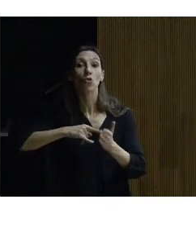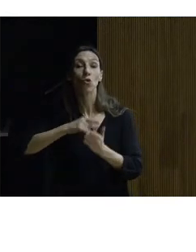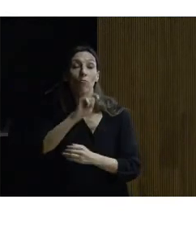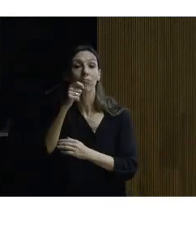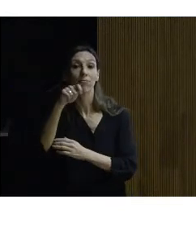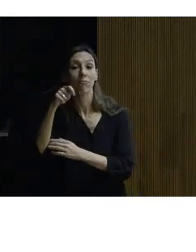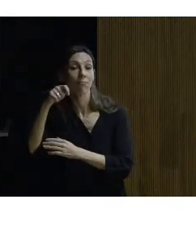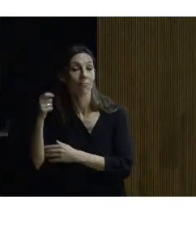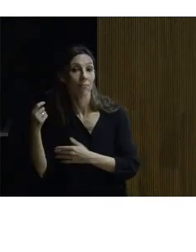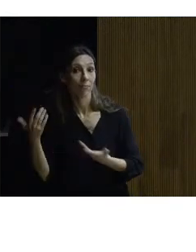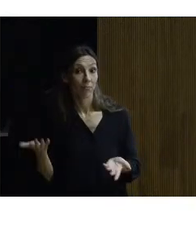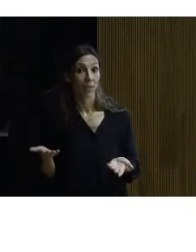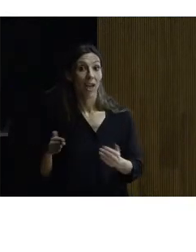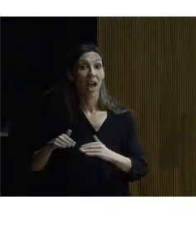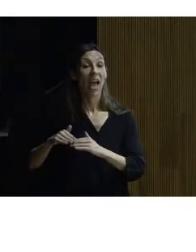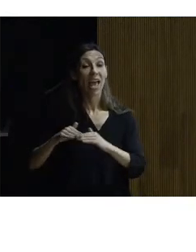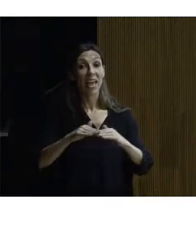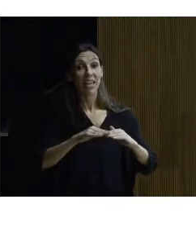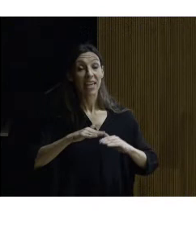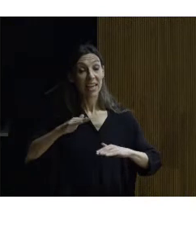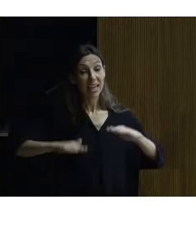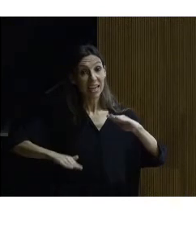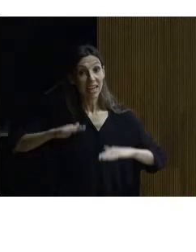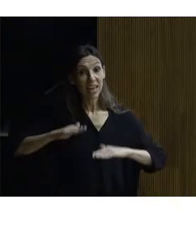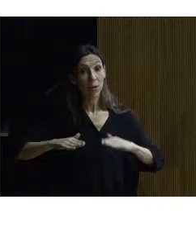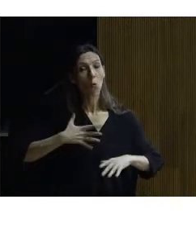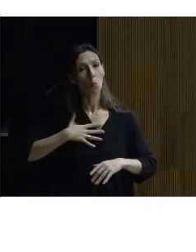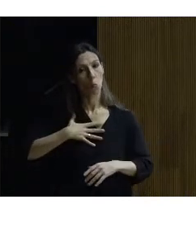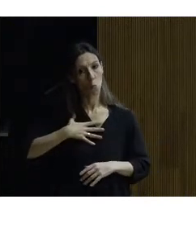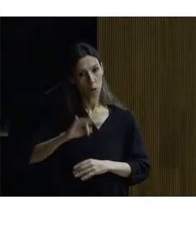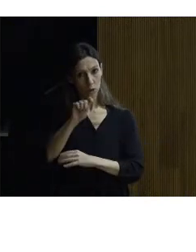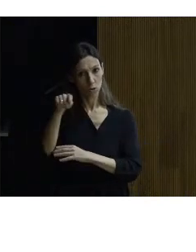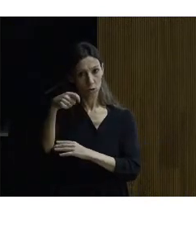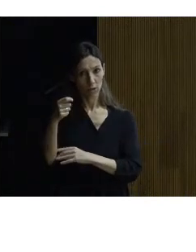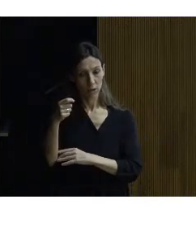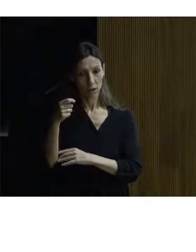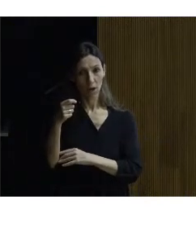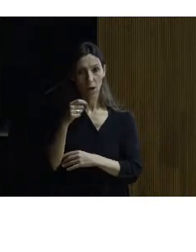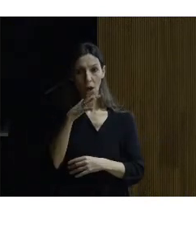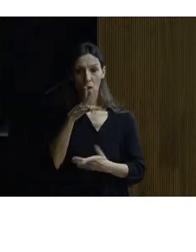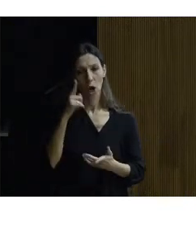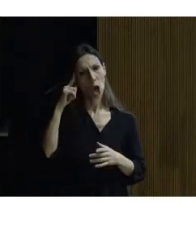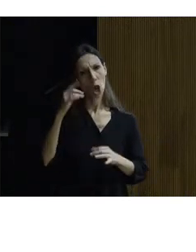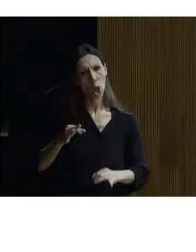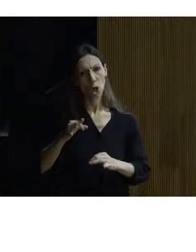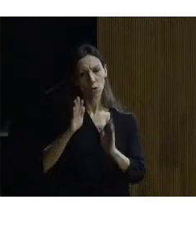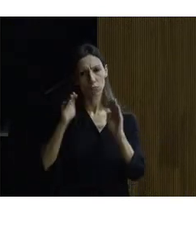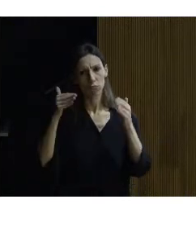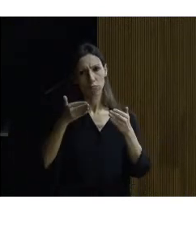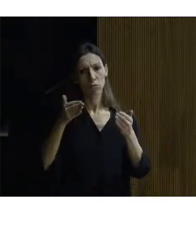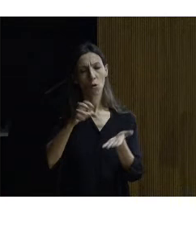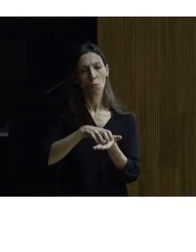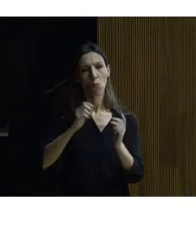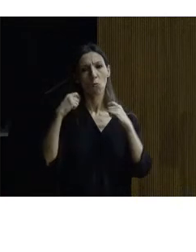realmente es es es es posible me voy a centrar como es lógico en el monasterio de Yuste pero